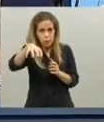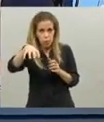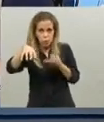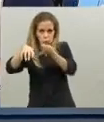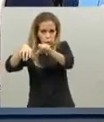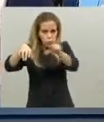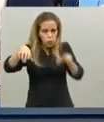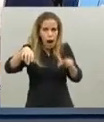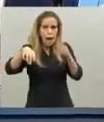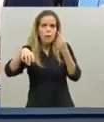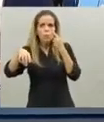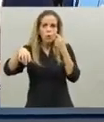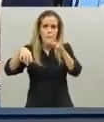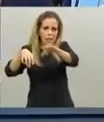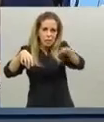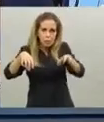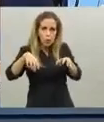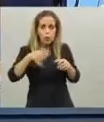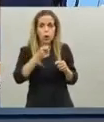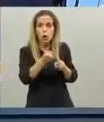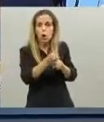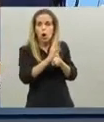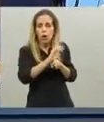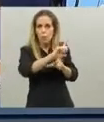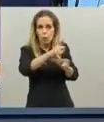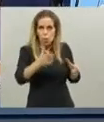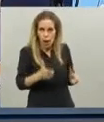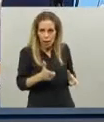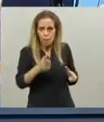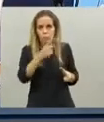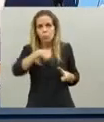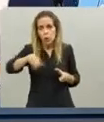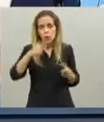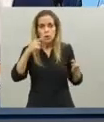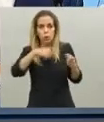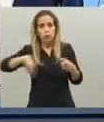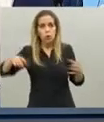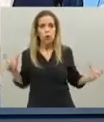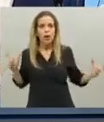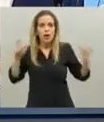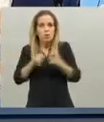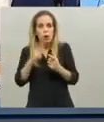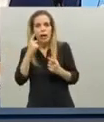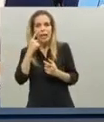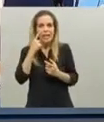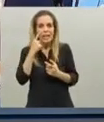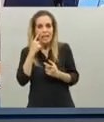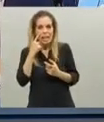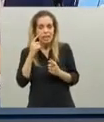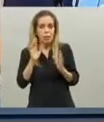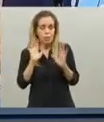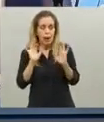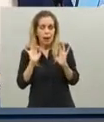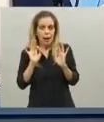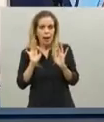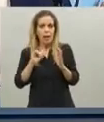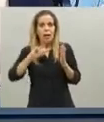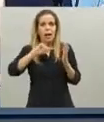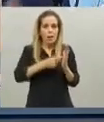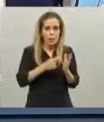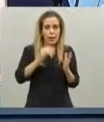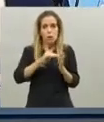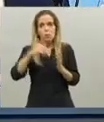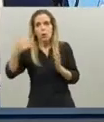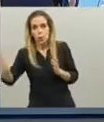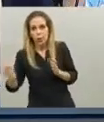entonces nosotros hemos hecho una barrera sanitaria con los intendentes tanto del conurbano como del interior para que no circule el virus es